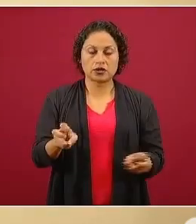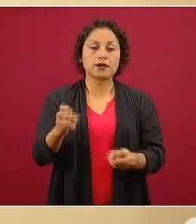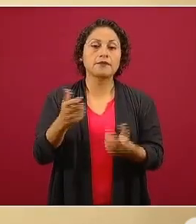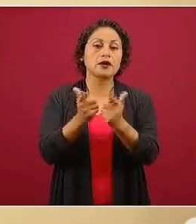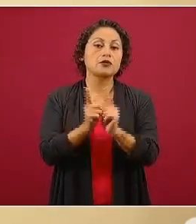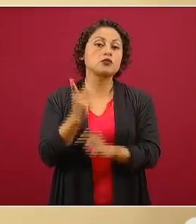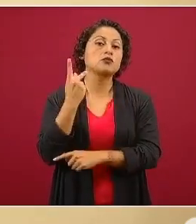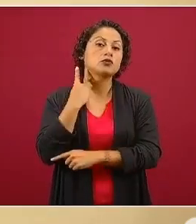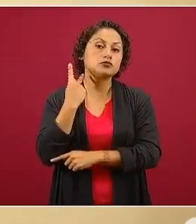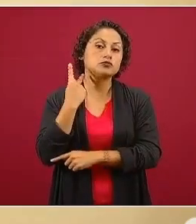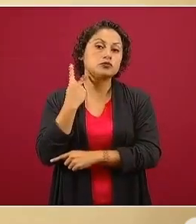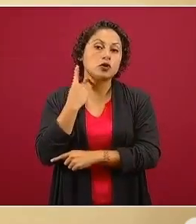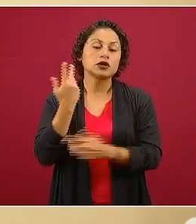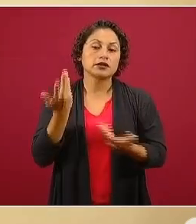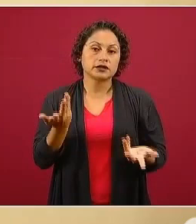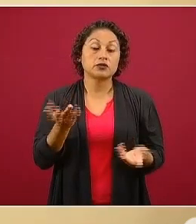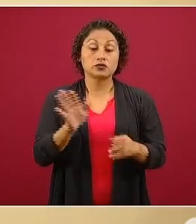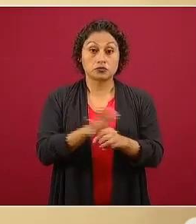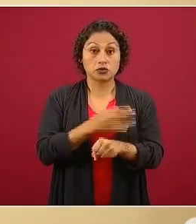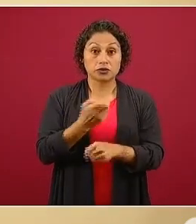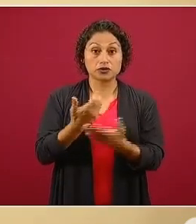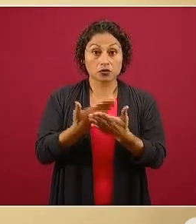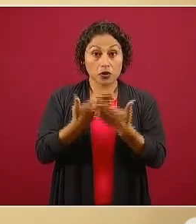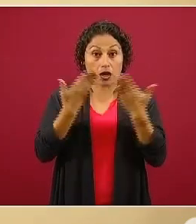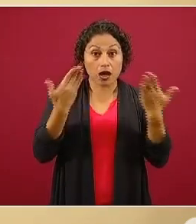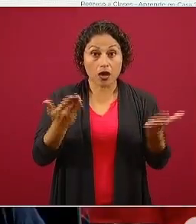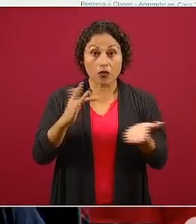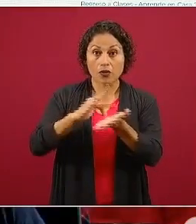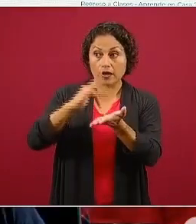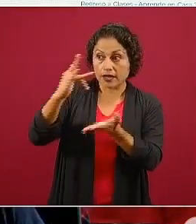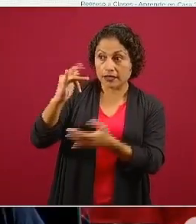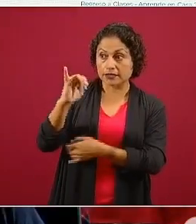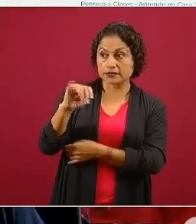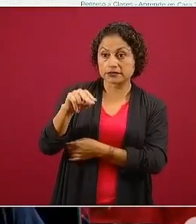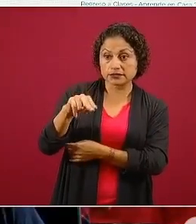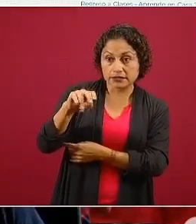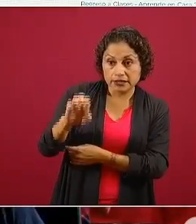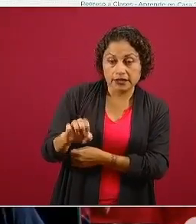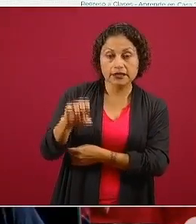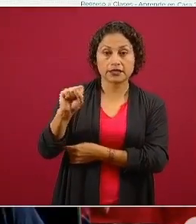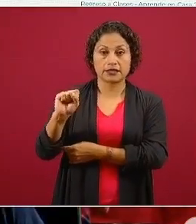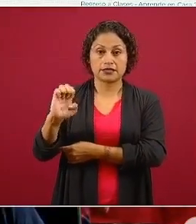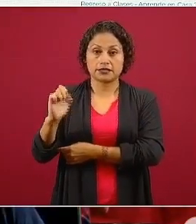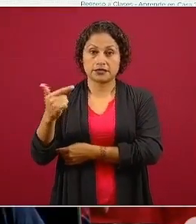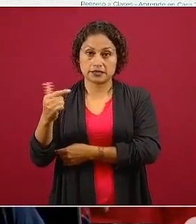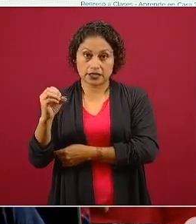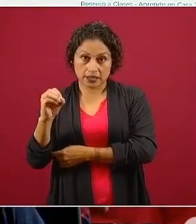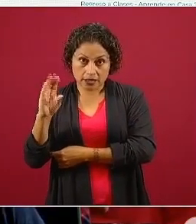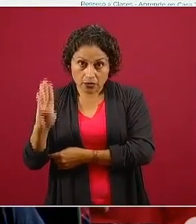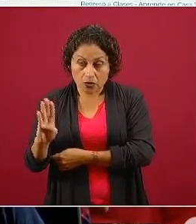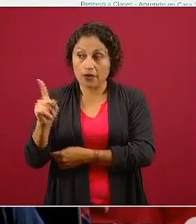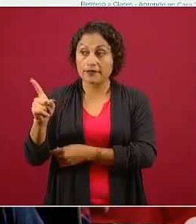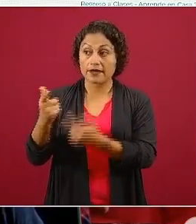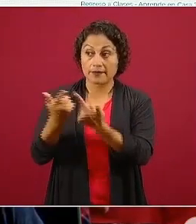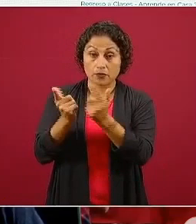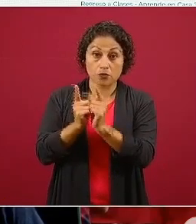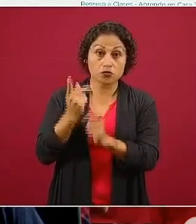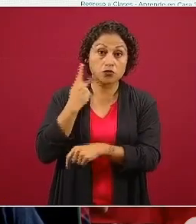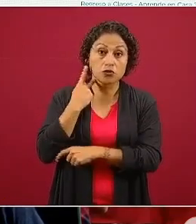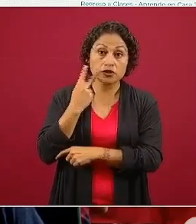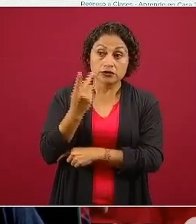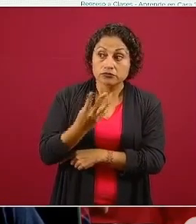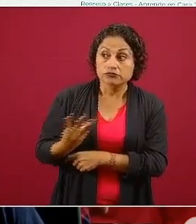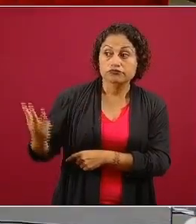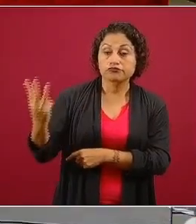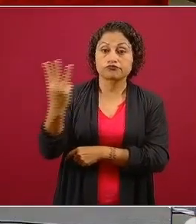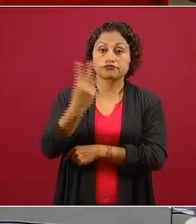de todos los partidos políticos, del INE y de la Secretaría de Gobernación, sí es un acuerdo de concertación para que la